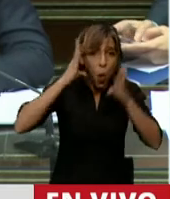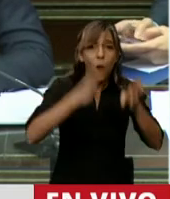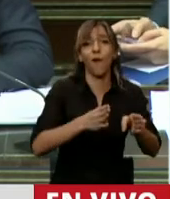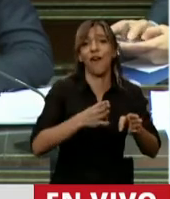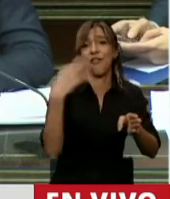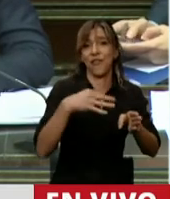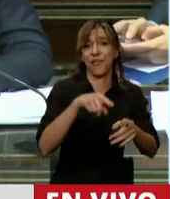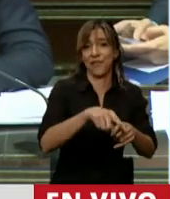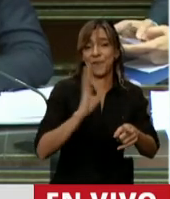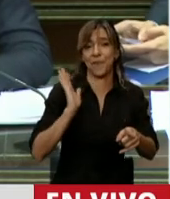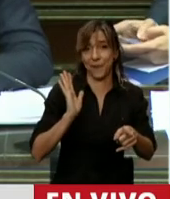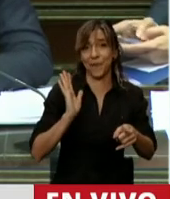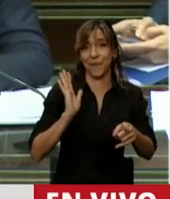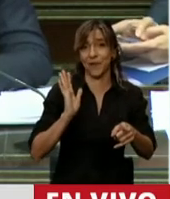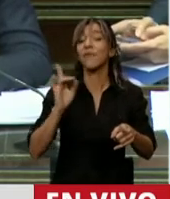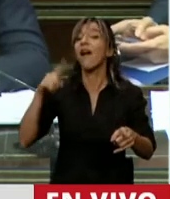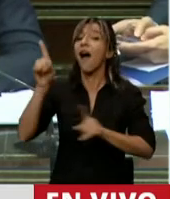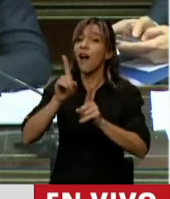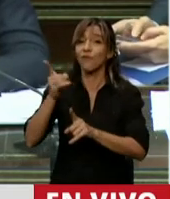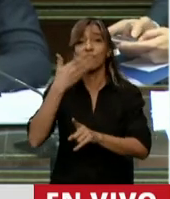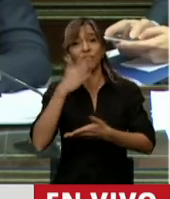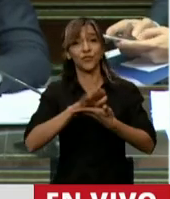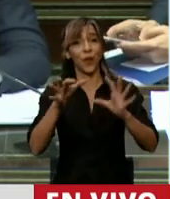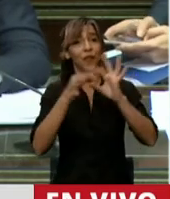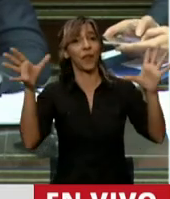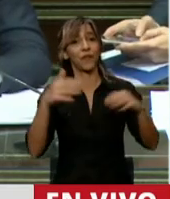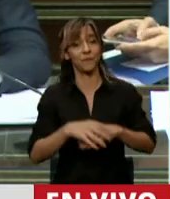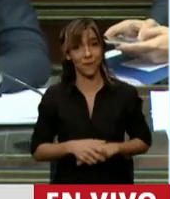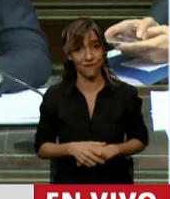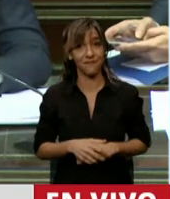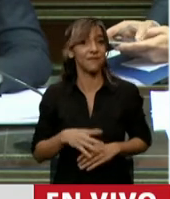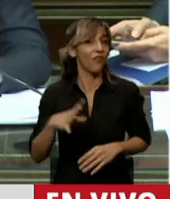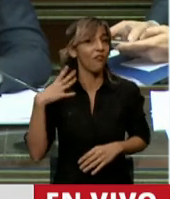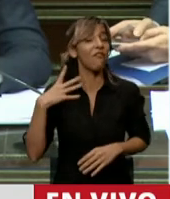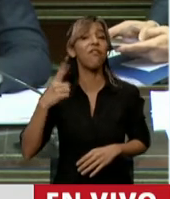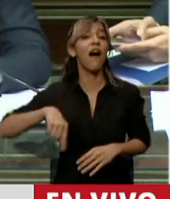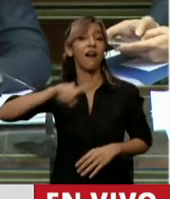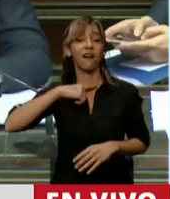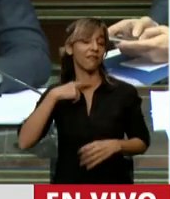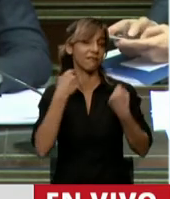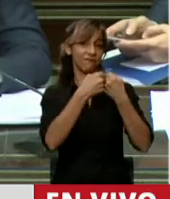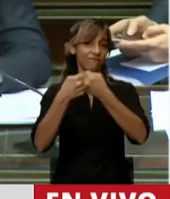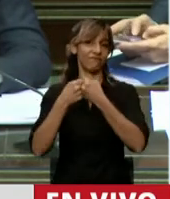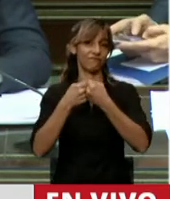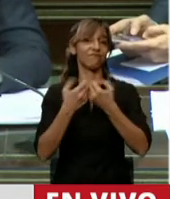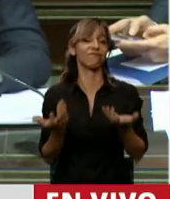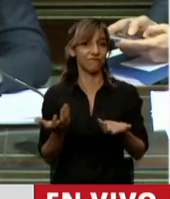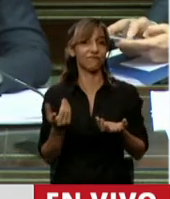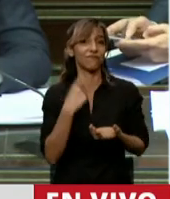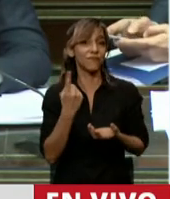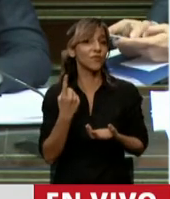democracia. Argentina necesita construir consensos. Y nada mejor que para construir